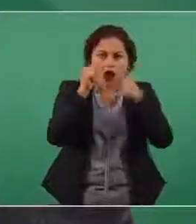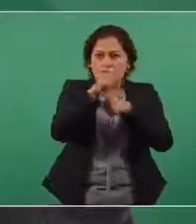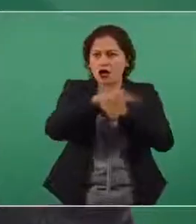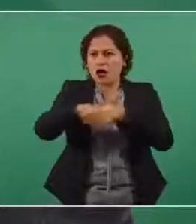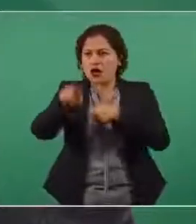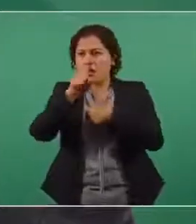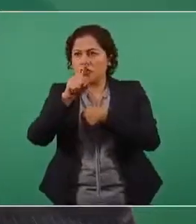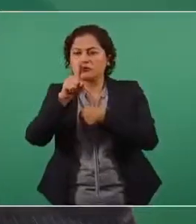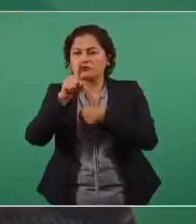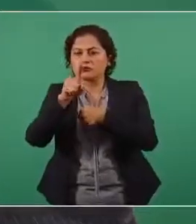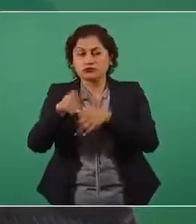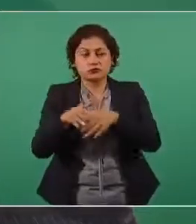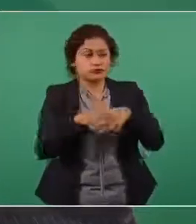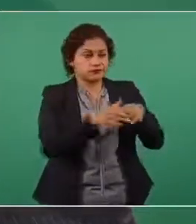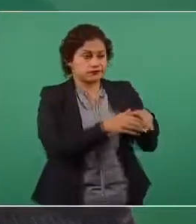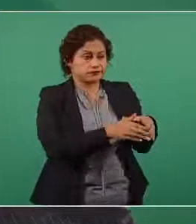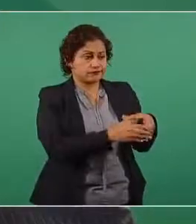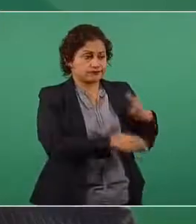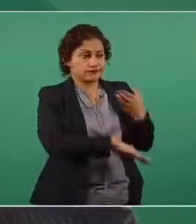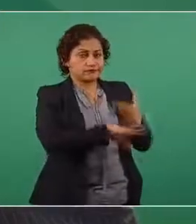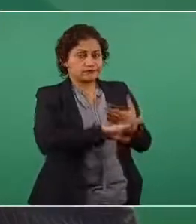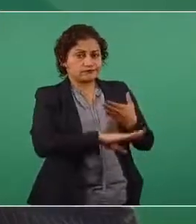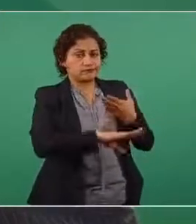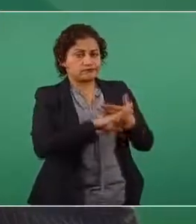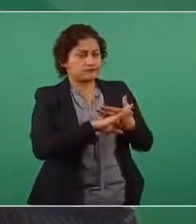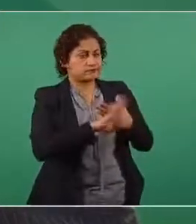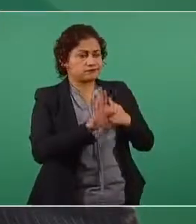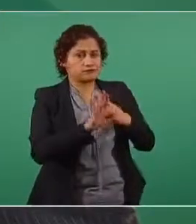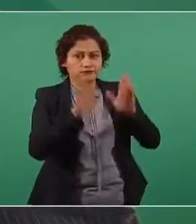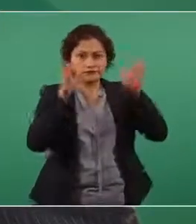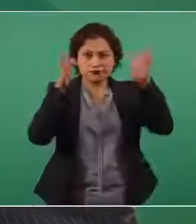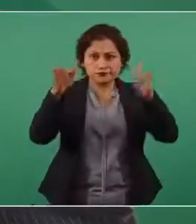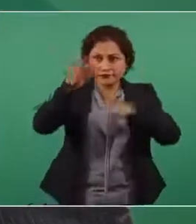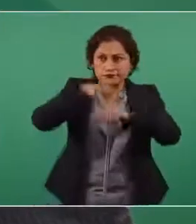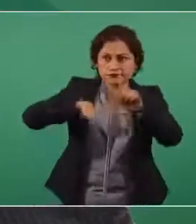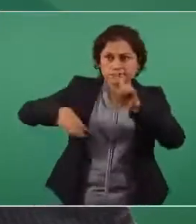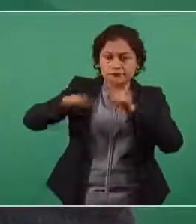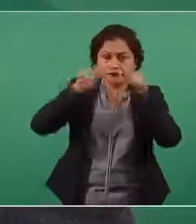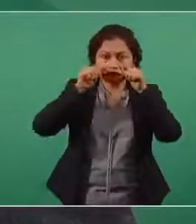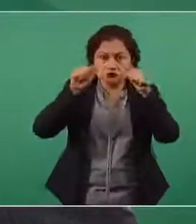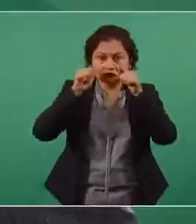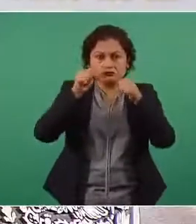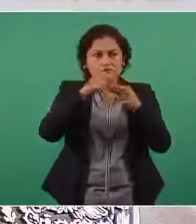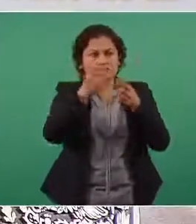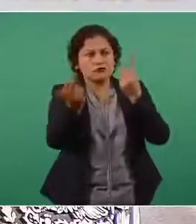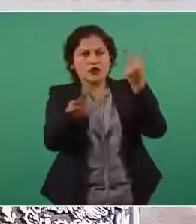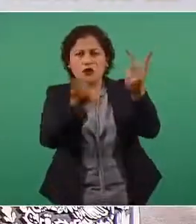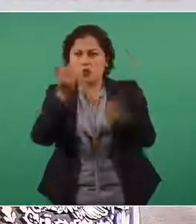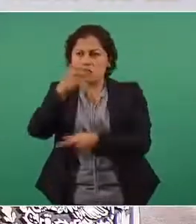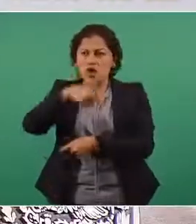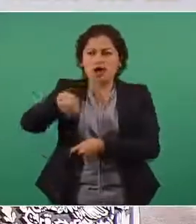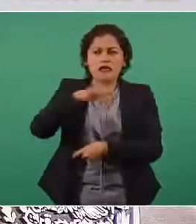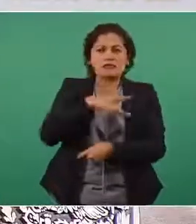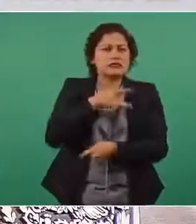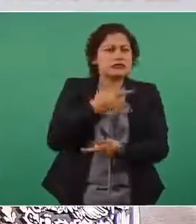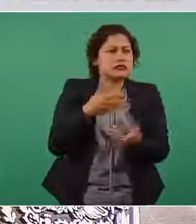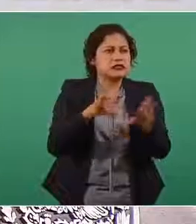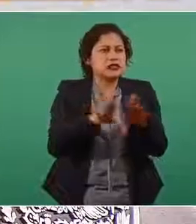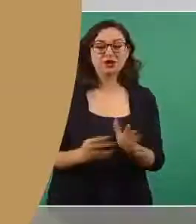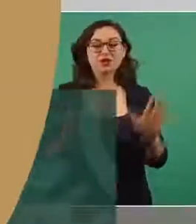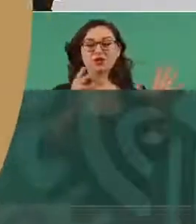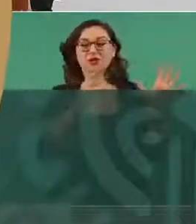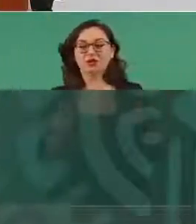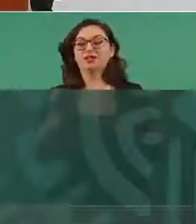recogiendo sus sentimientos y ayudando al pueblo.